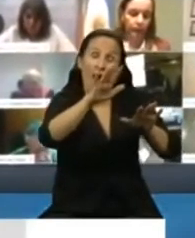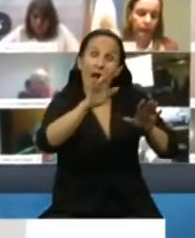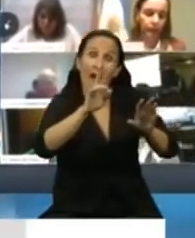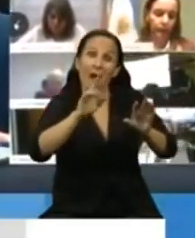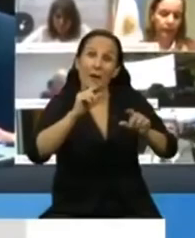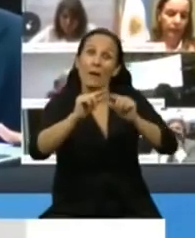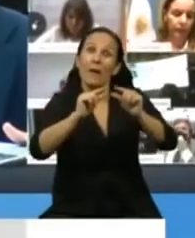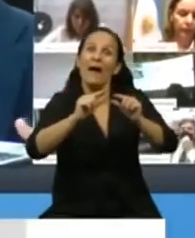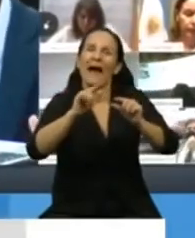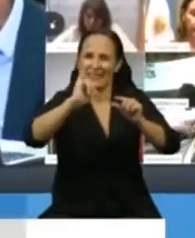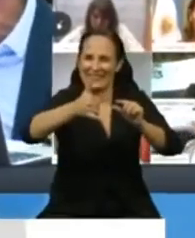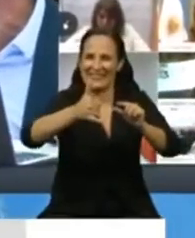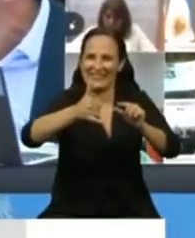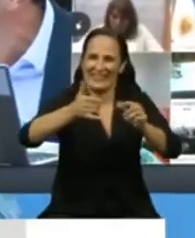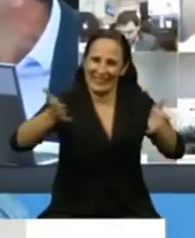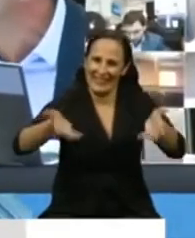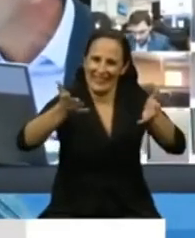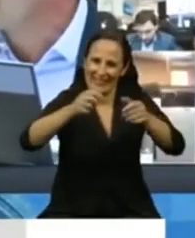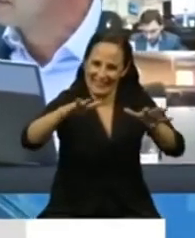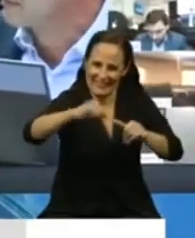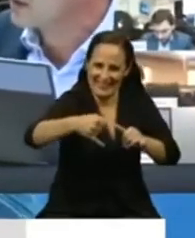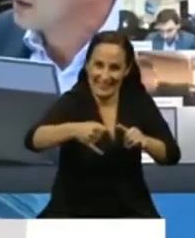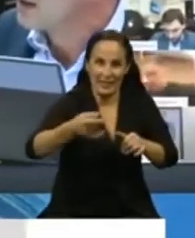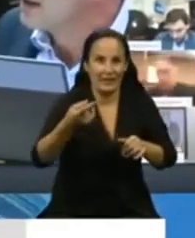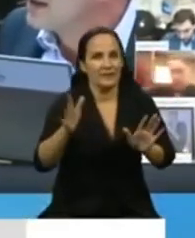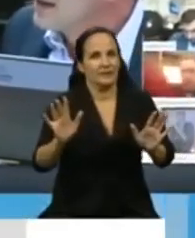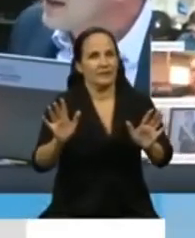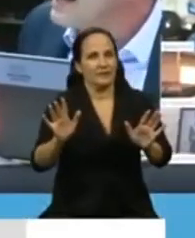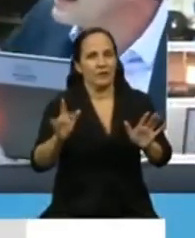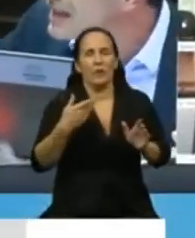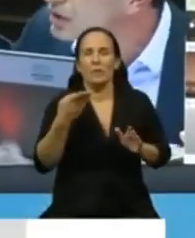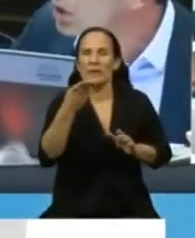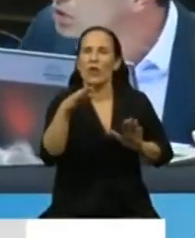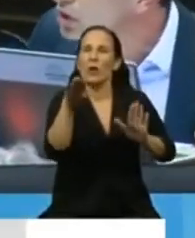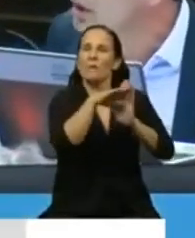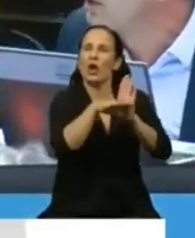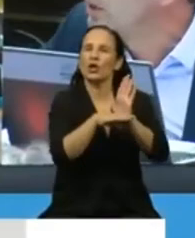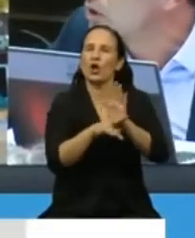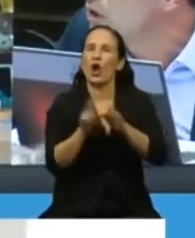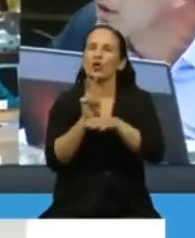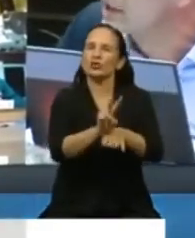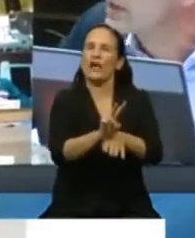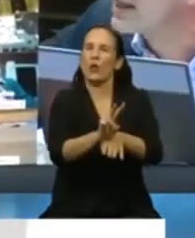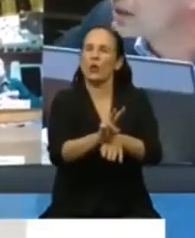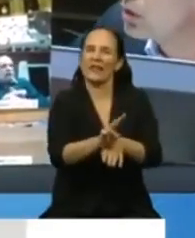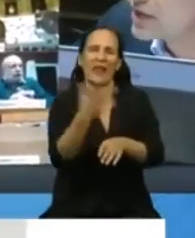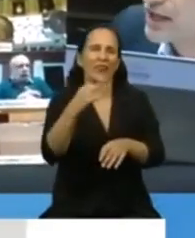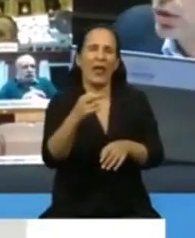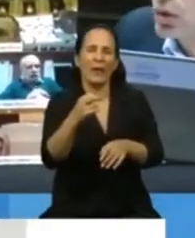Pido también el estricto control de los protocolos de seguridad de todos aquellos rubros que se vayan